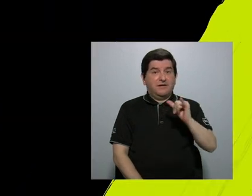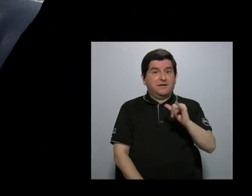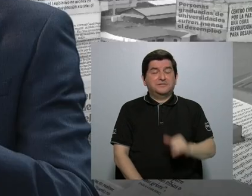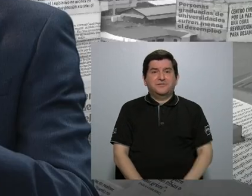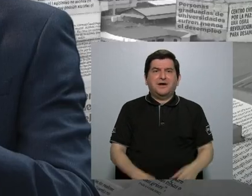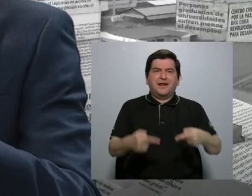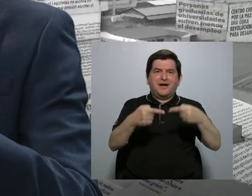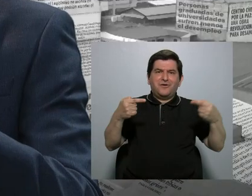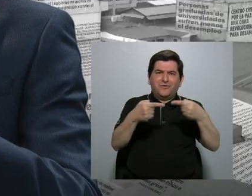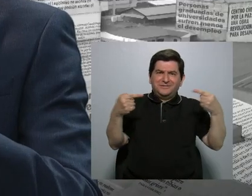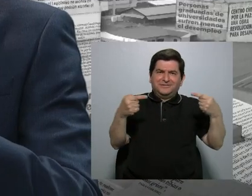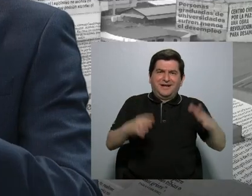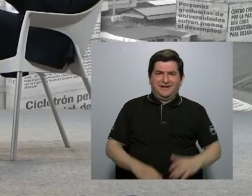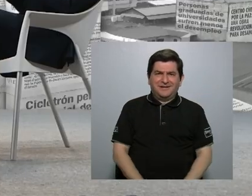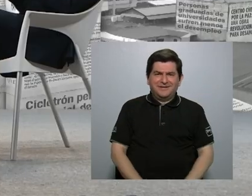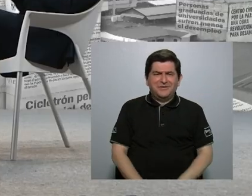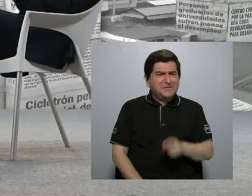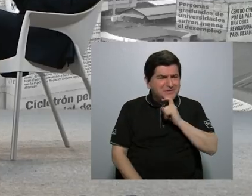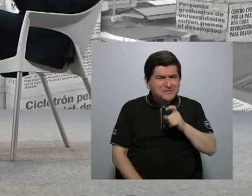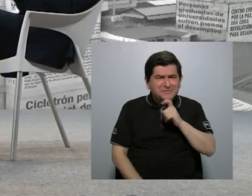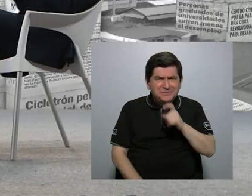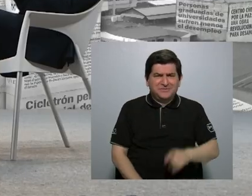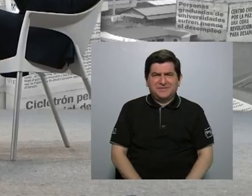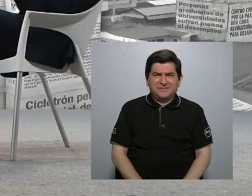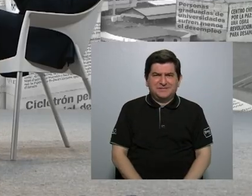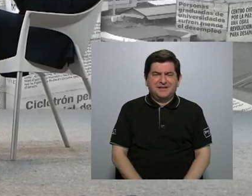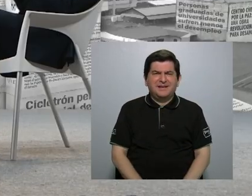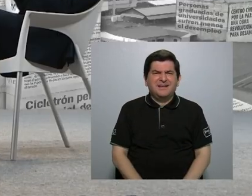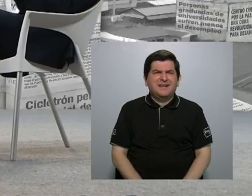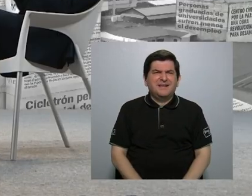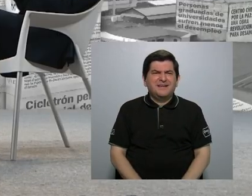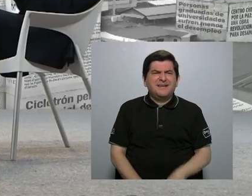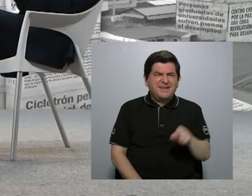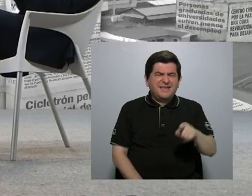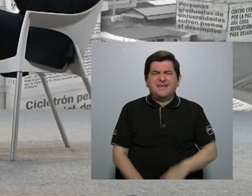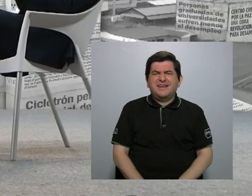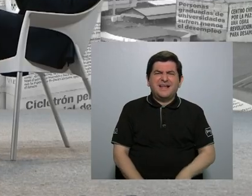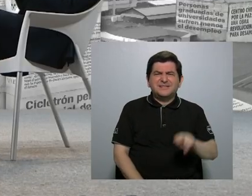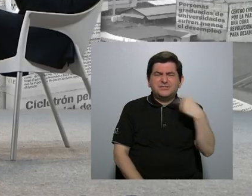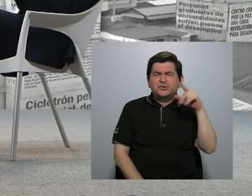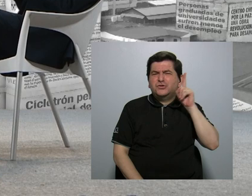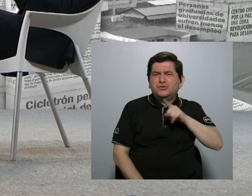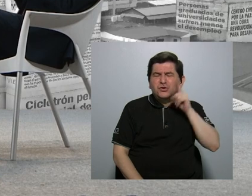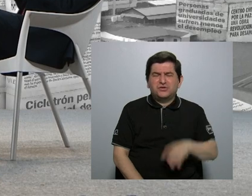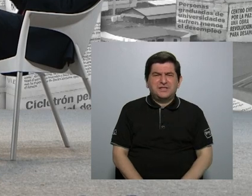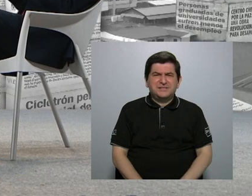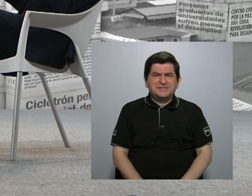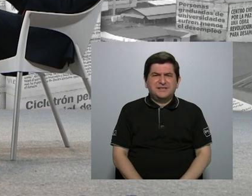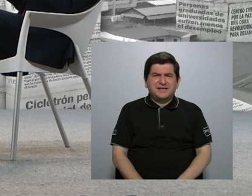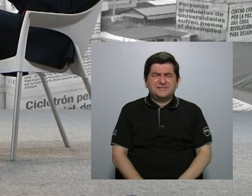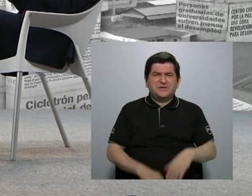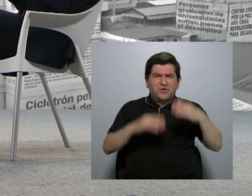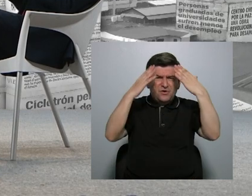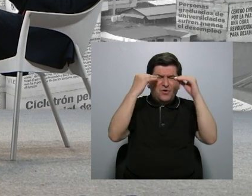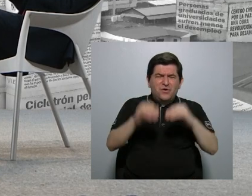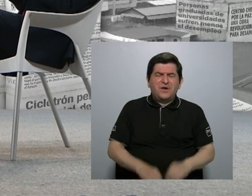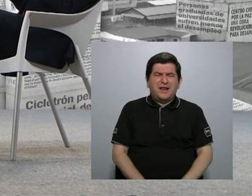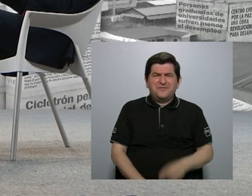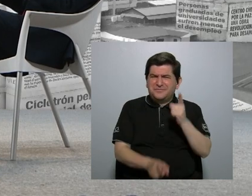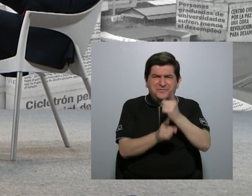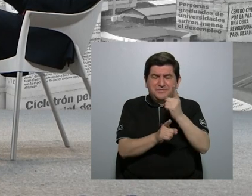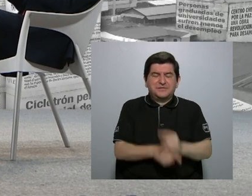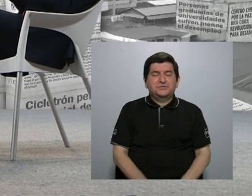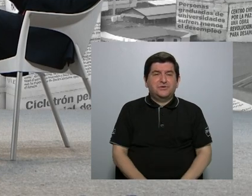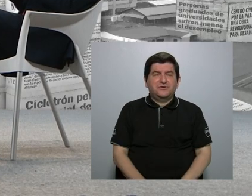contradictorio. Es contradictorio porque ¿dónde quedan las fake news, la desinformación? Hay una gran parte de la